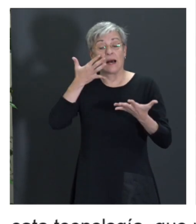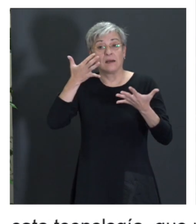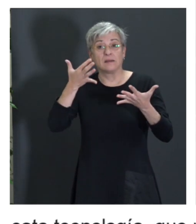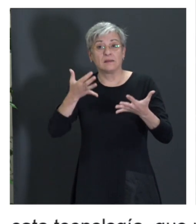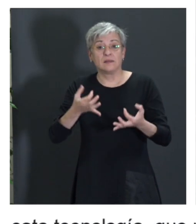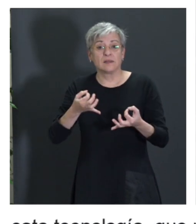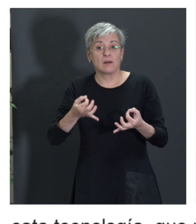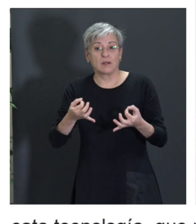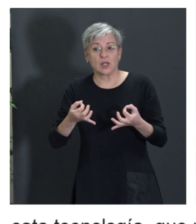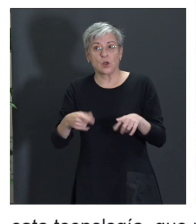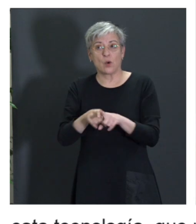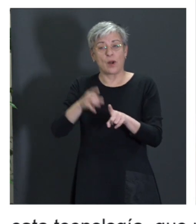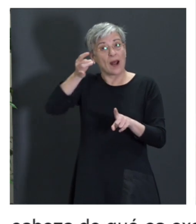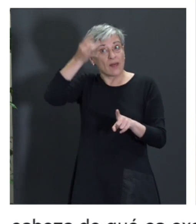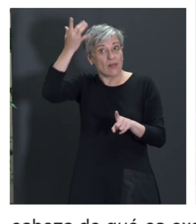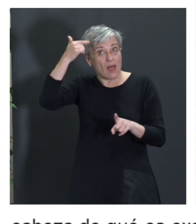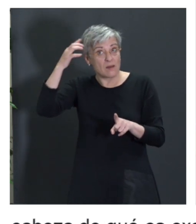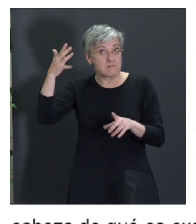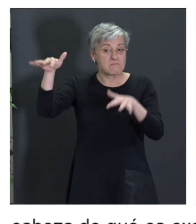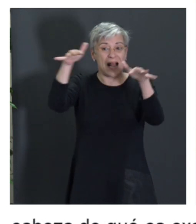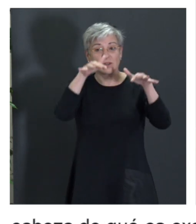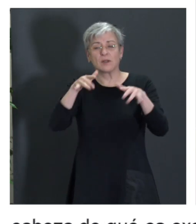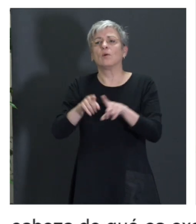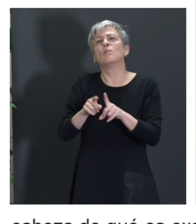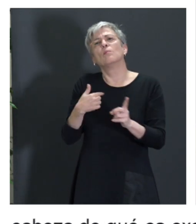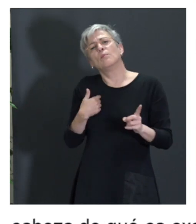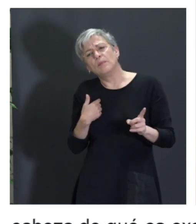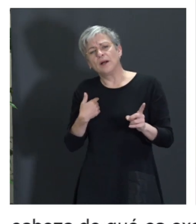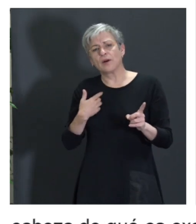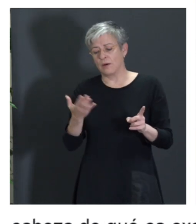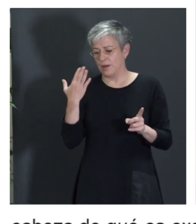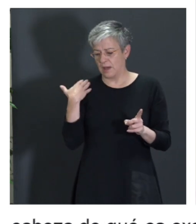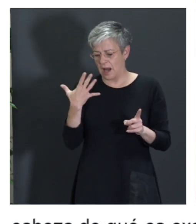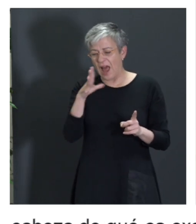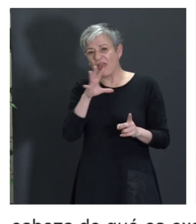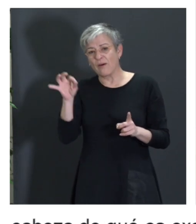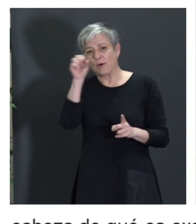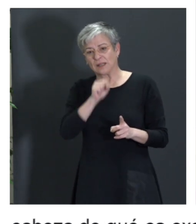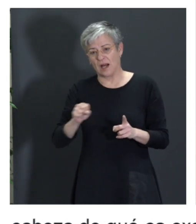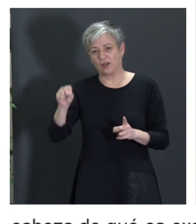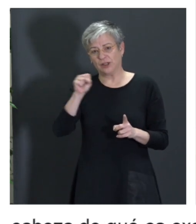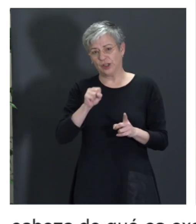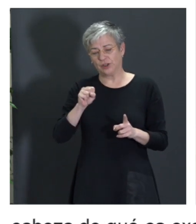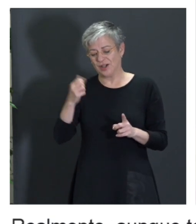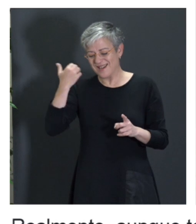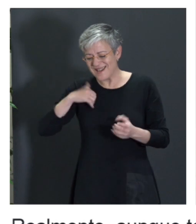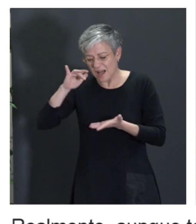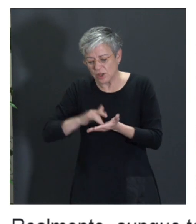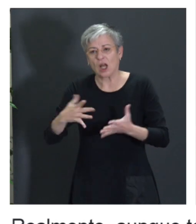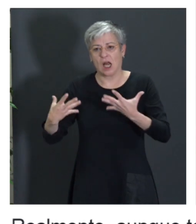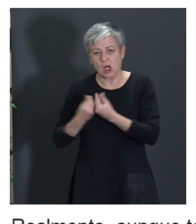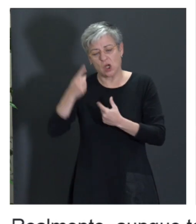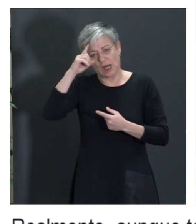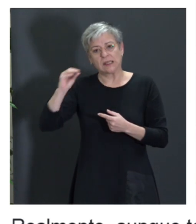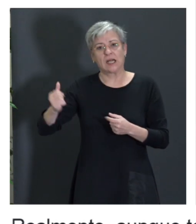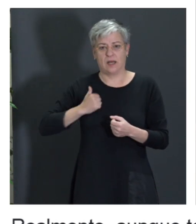Realmente, aunque tengamos esa idea, no nos hemos dado cuenta de que hace más de 50 años que convive con nosotros la inteligencia artificial